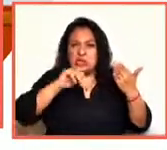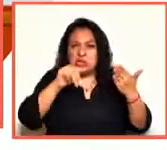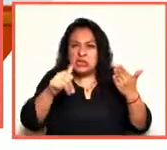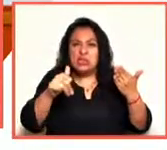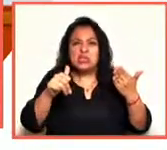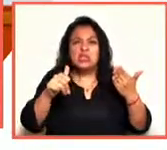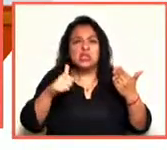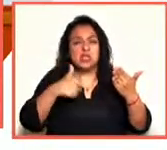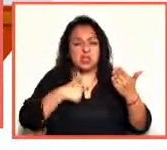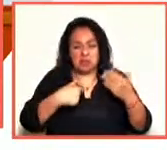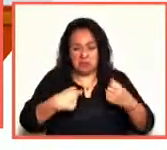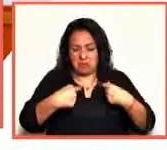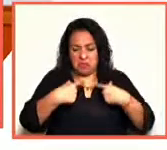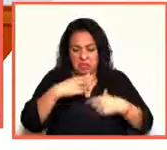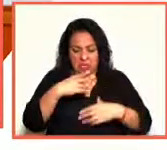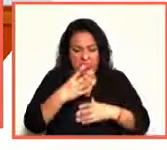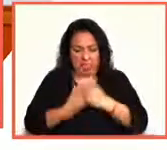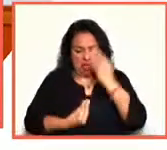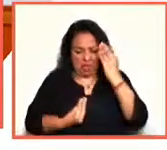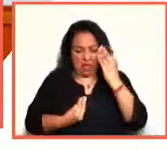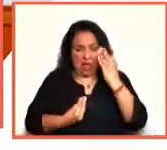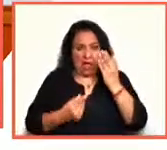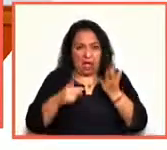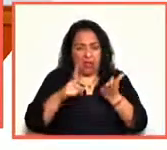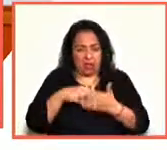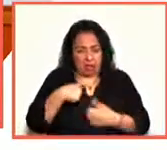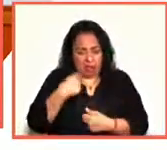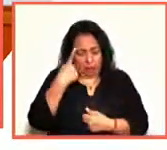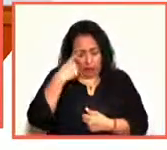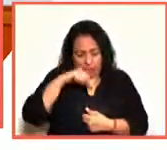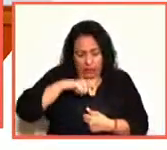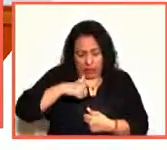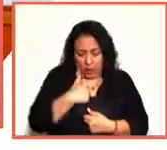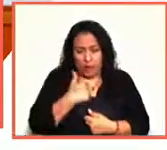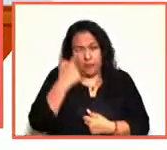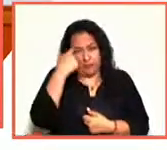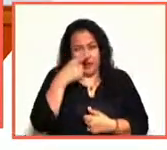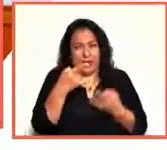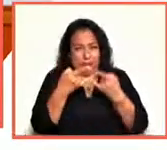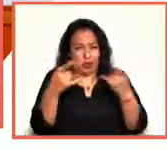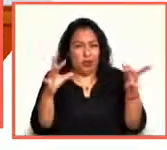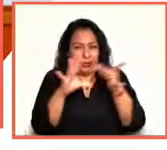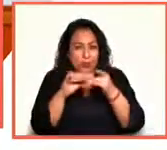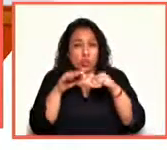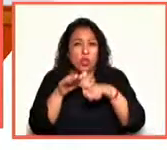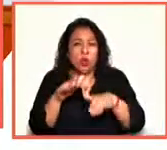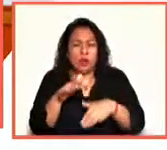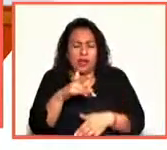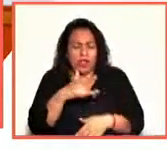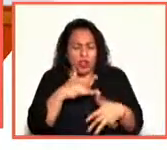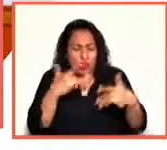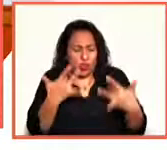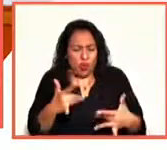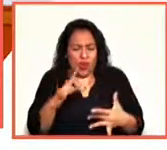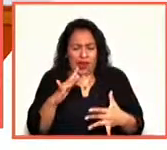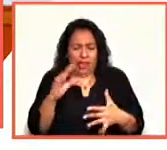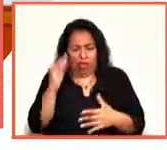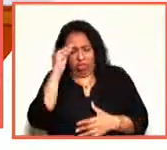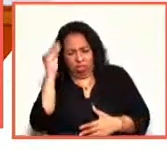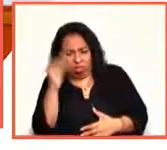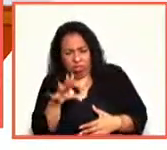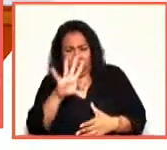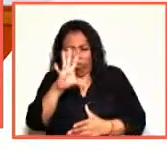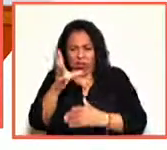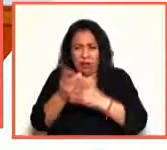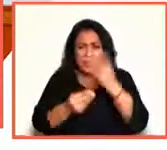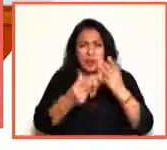misma y alojarse en su propia mente. Para contarnos esta historia sobre dolor, abandono y exilio, Esther André González